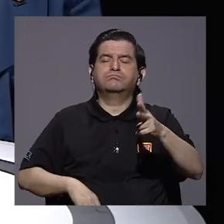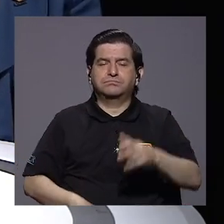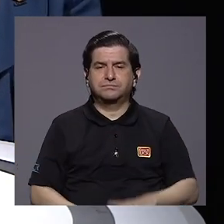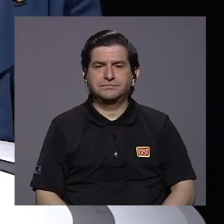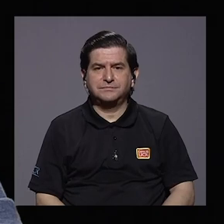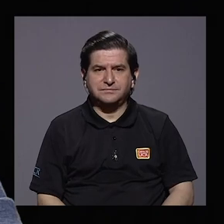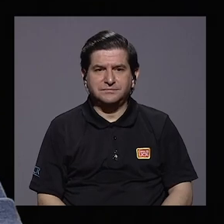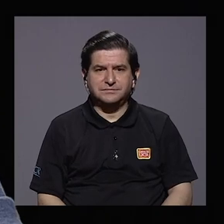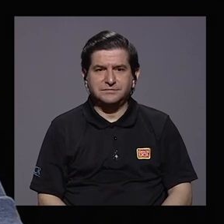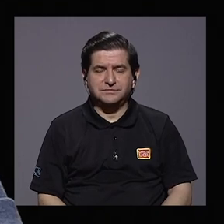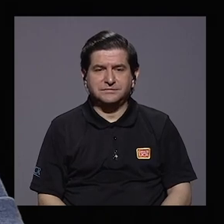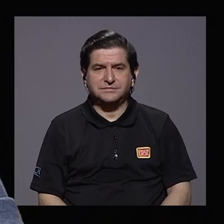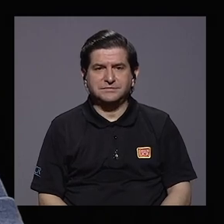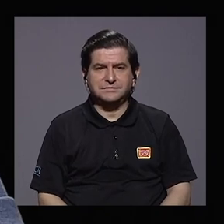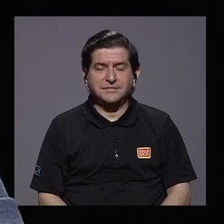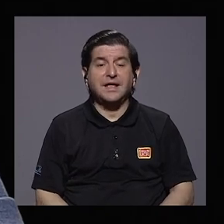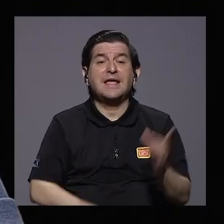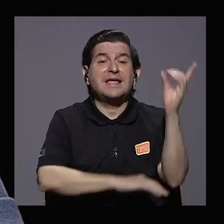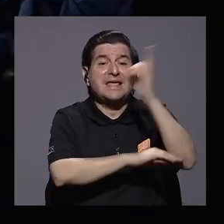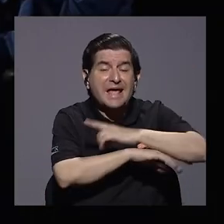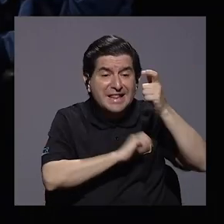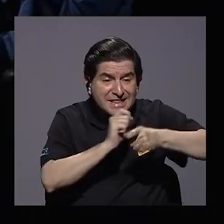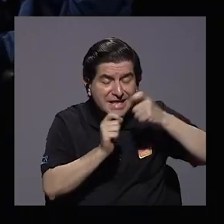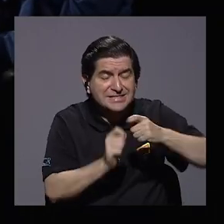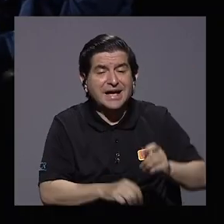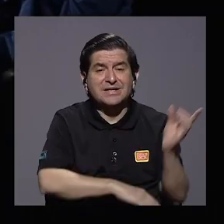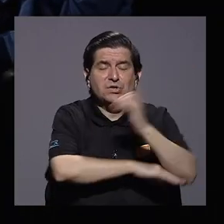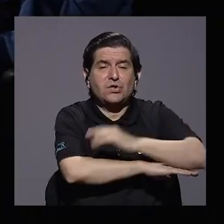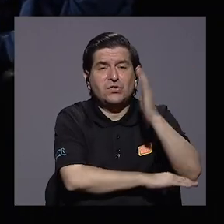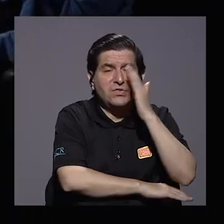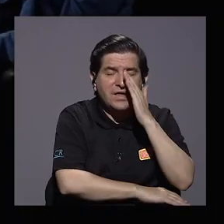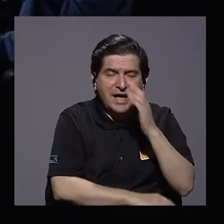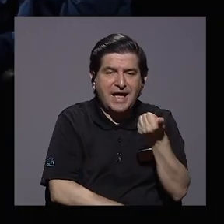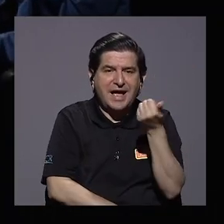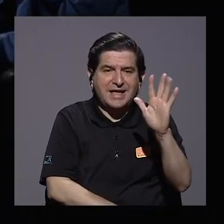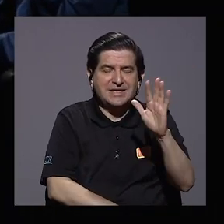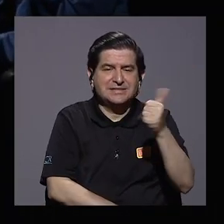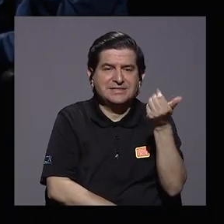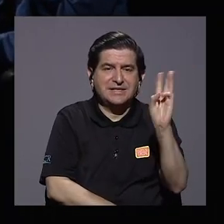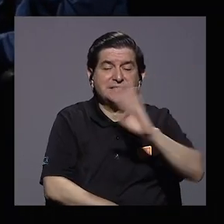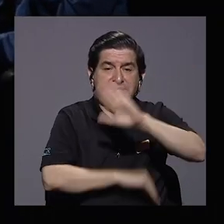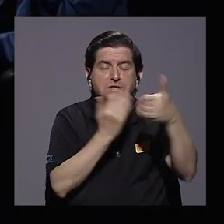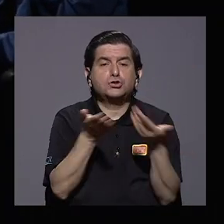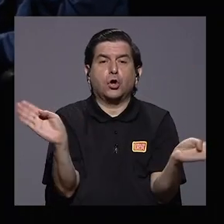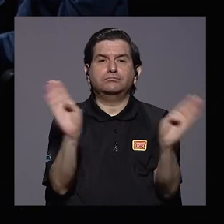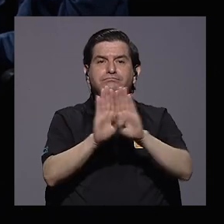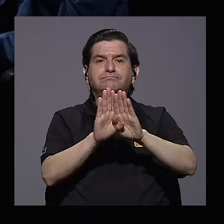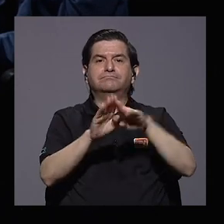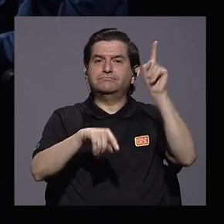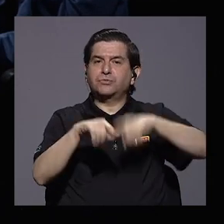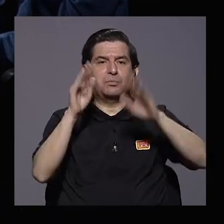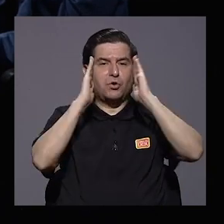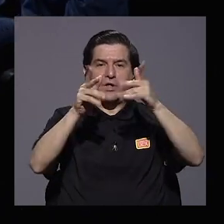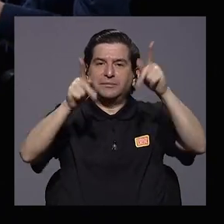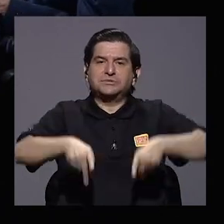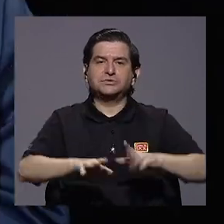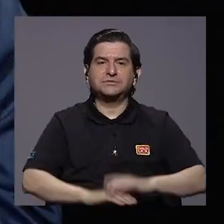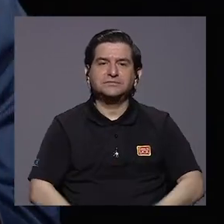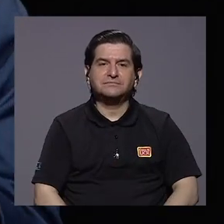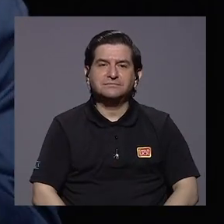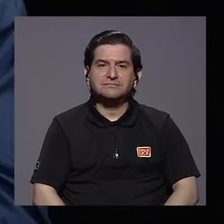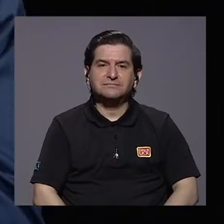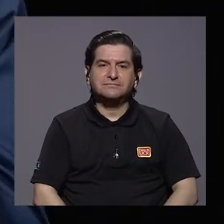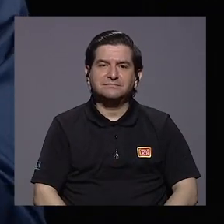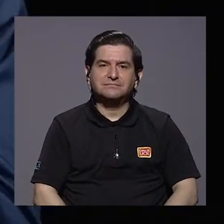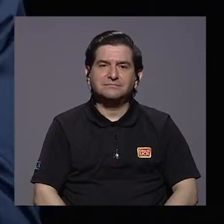es que propiamente el Día de la Madre, el 15 y el 16, todo cerrado, no podían atender público. Entonces,